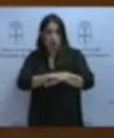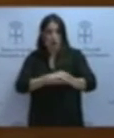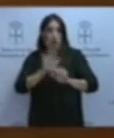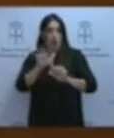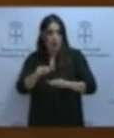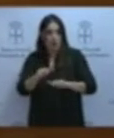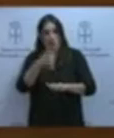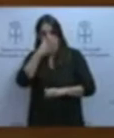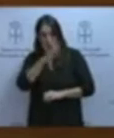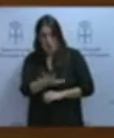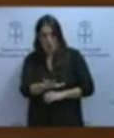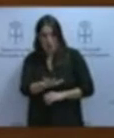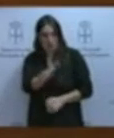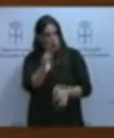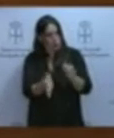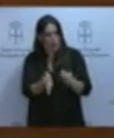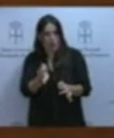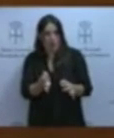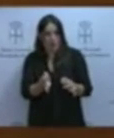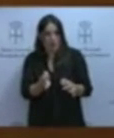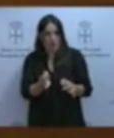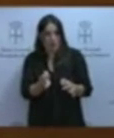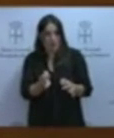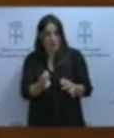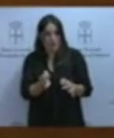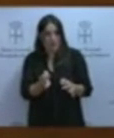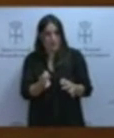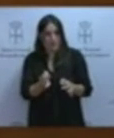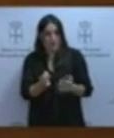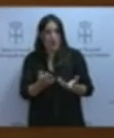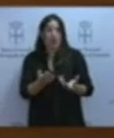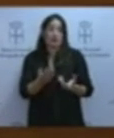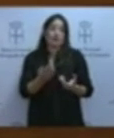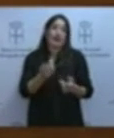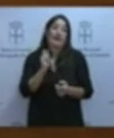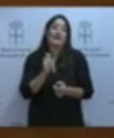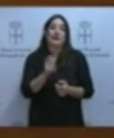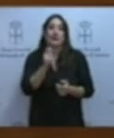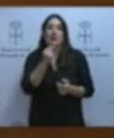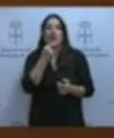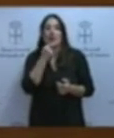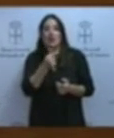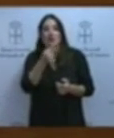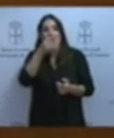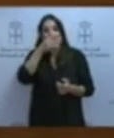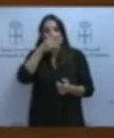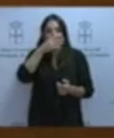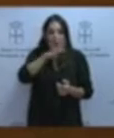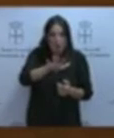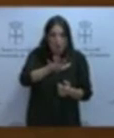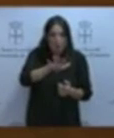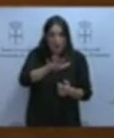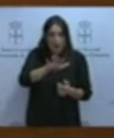a los juzgados con un fallo parcial en el que estima la demanda presentada por